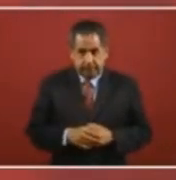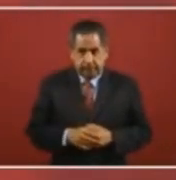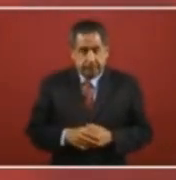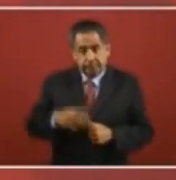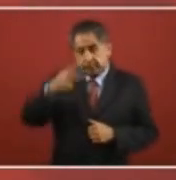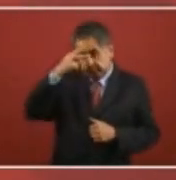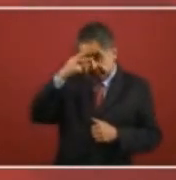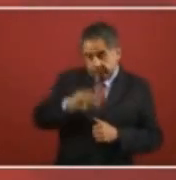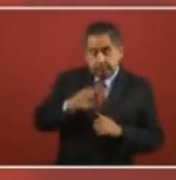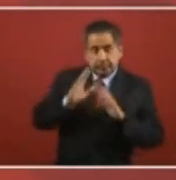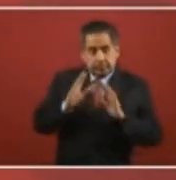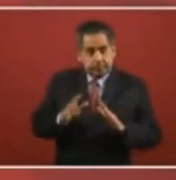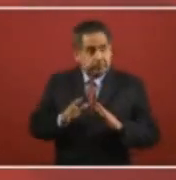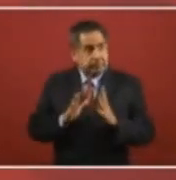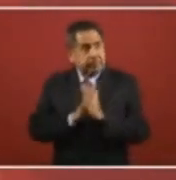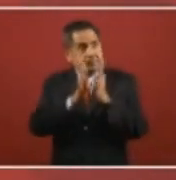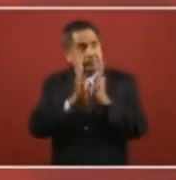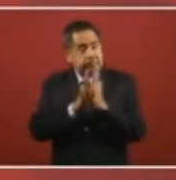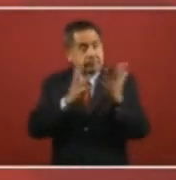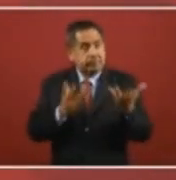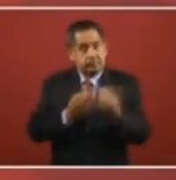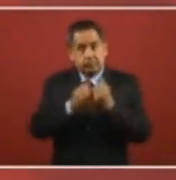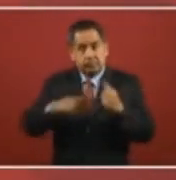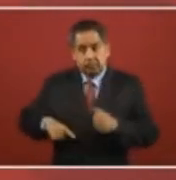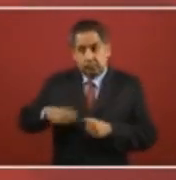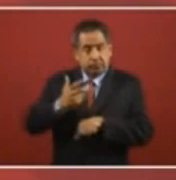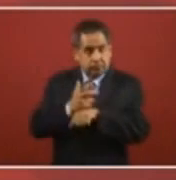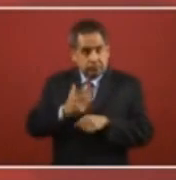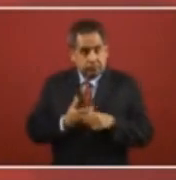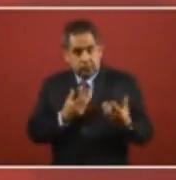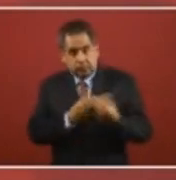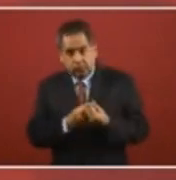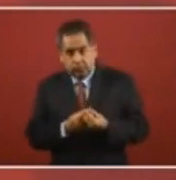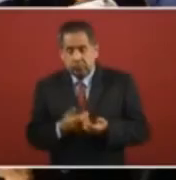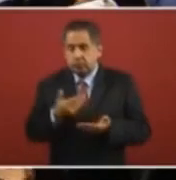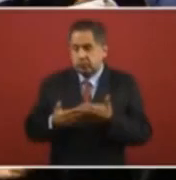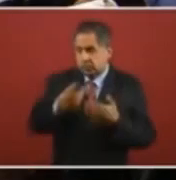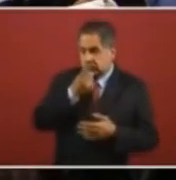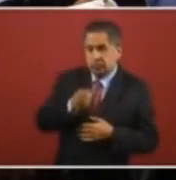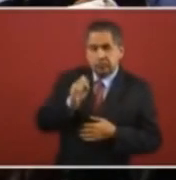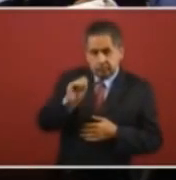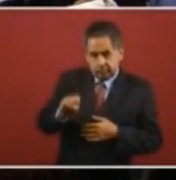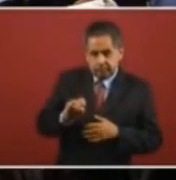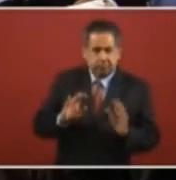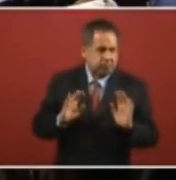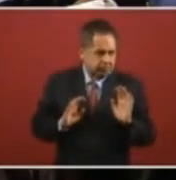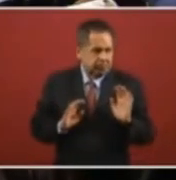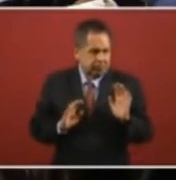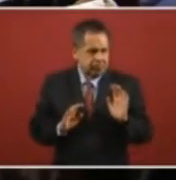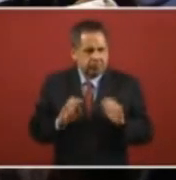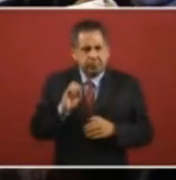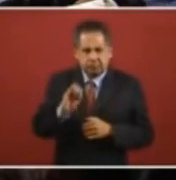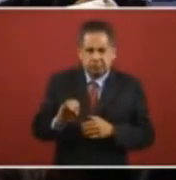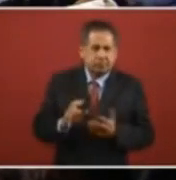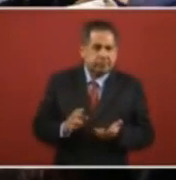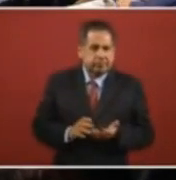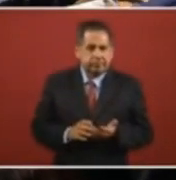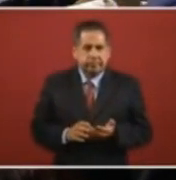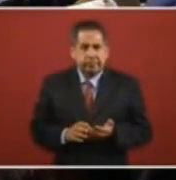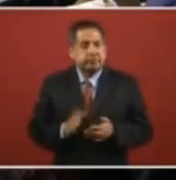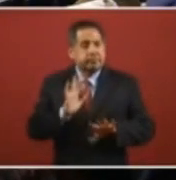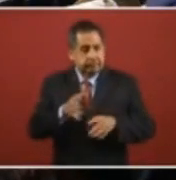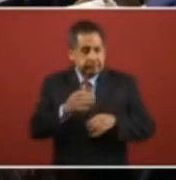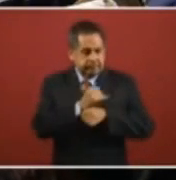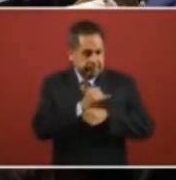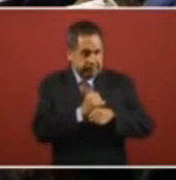logrado México la participación o no del gobierno de los Estados Unidos? Hasta ahora te diría sí, en tanto que tenemos acceso a la